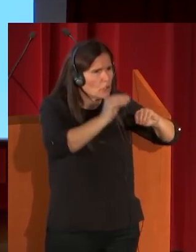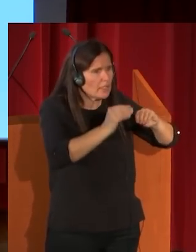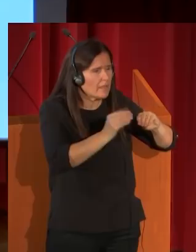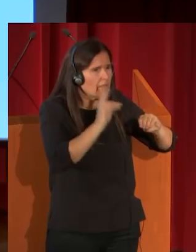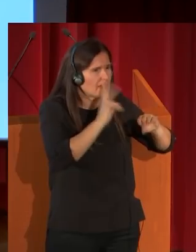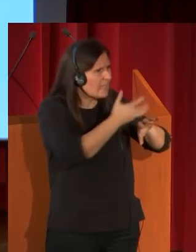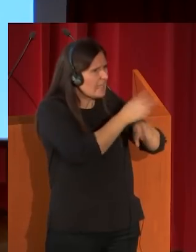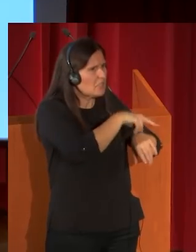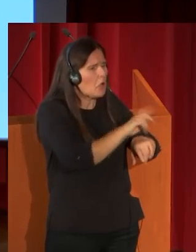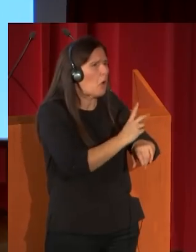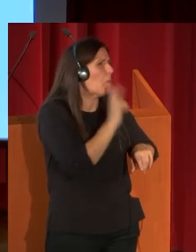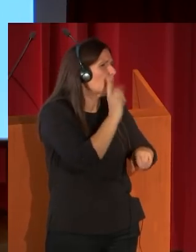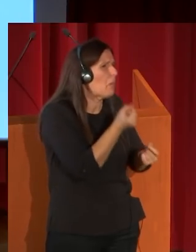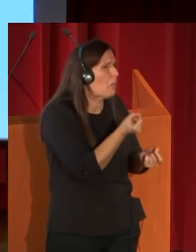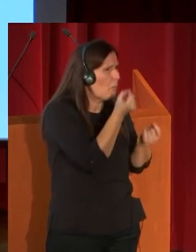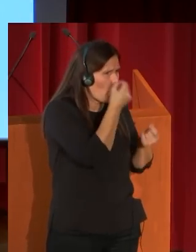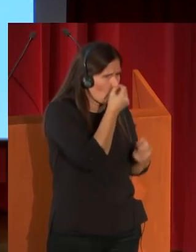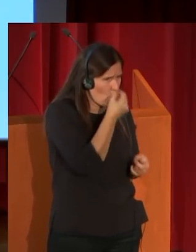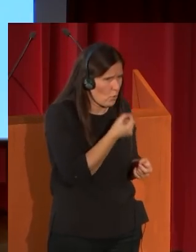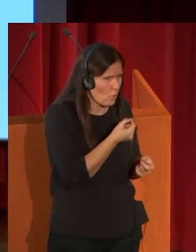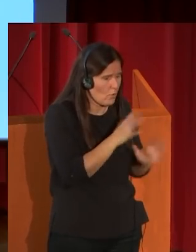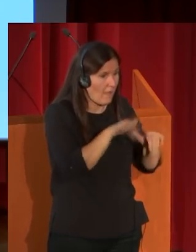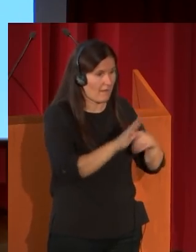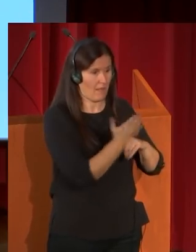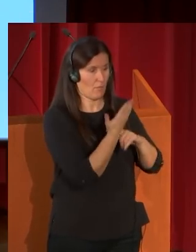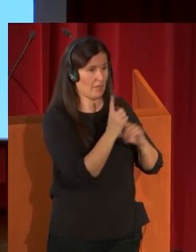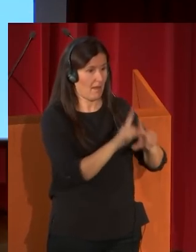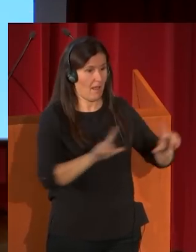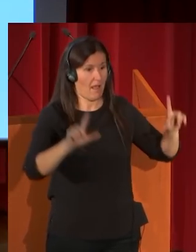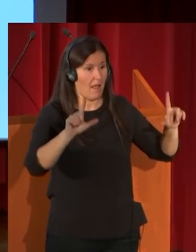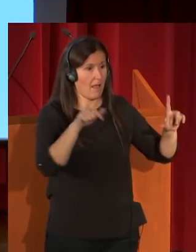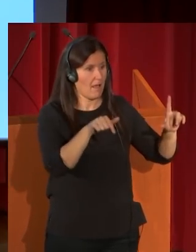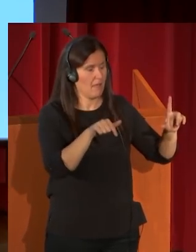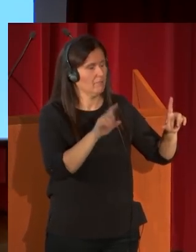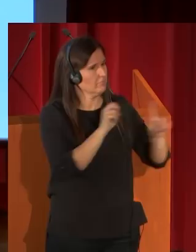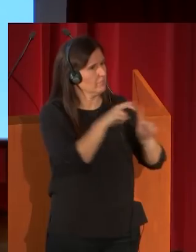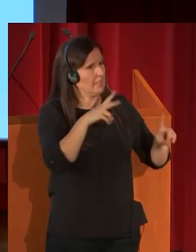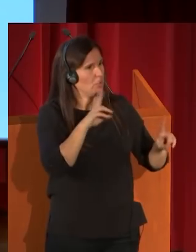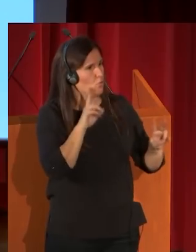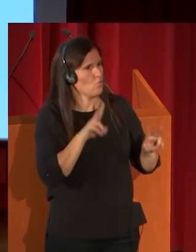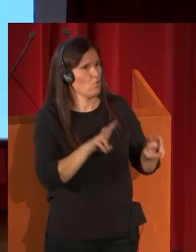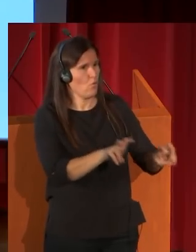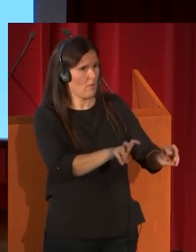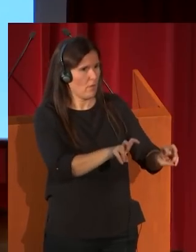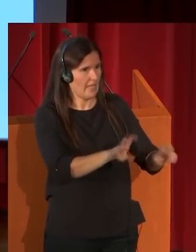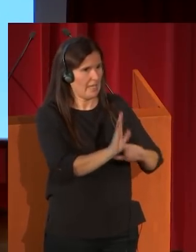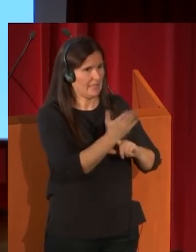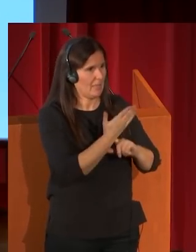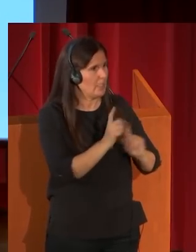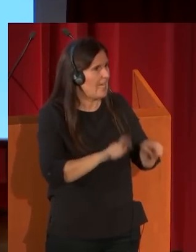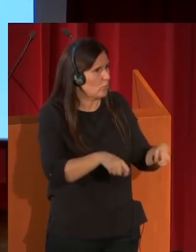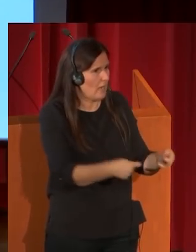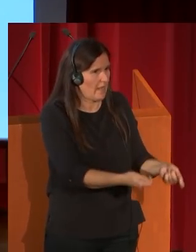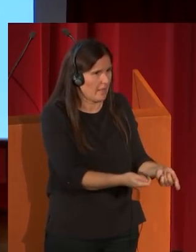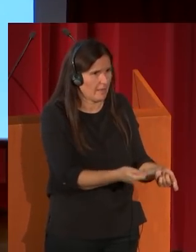poco vistas, y que realmente nos muestran el sentido nuevo que le encara la representación del natural.